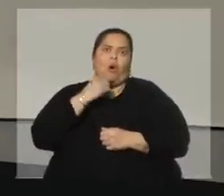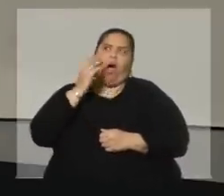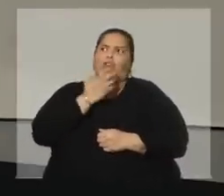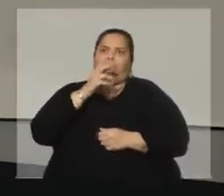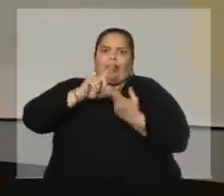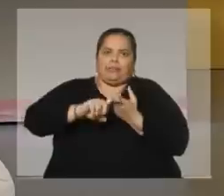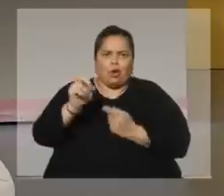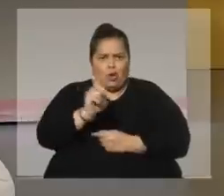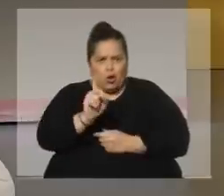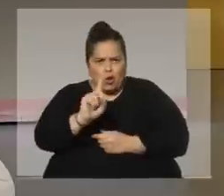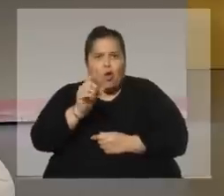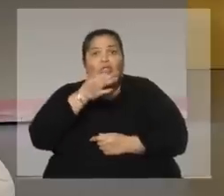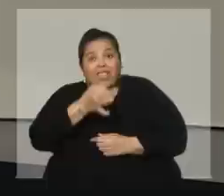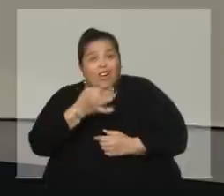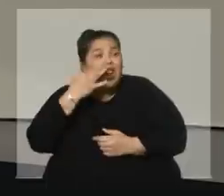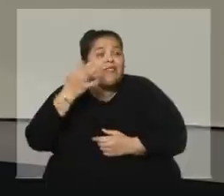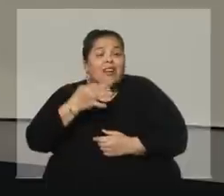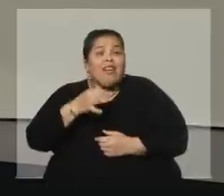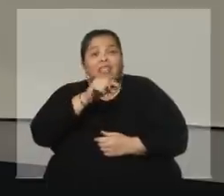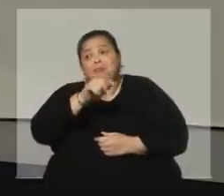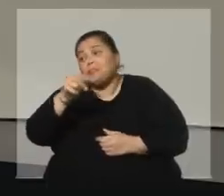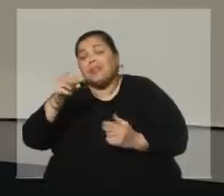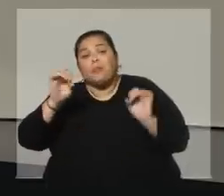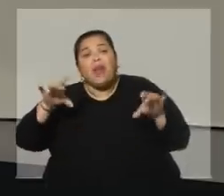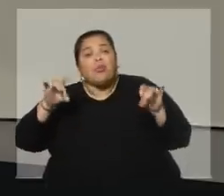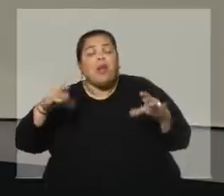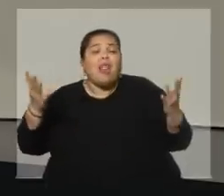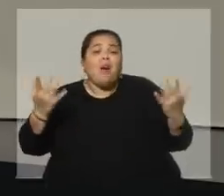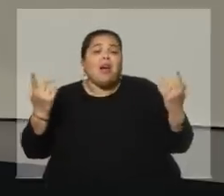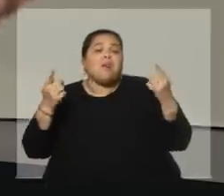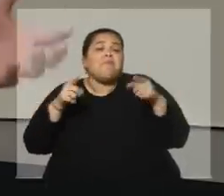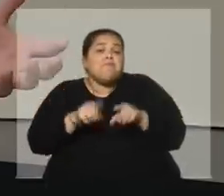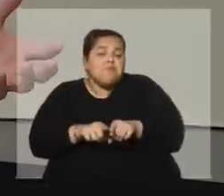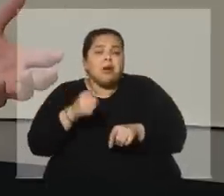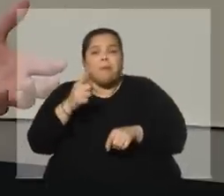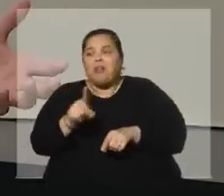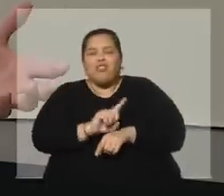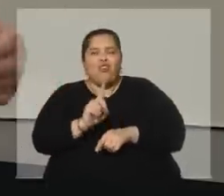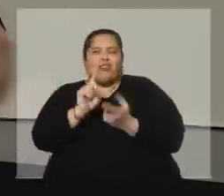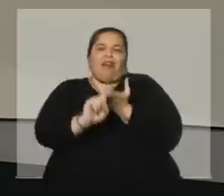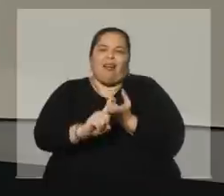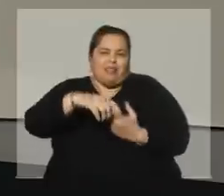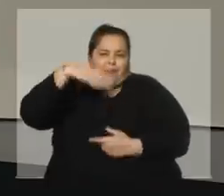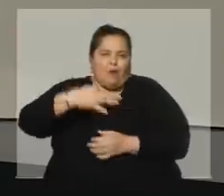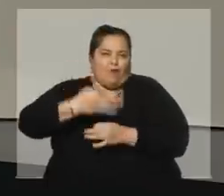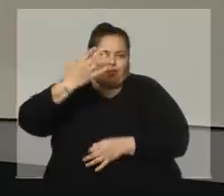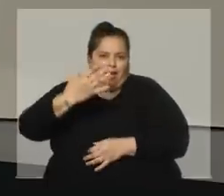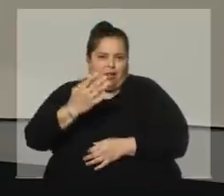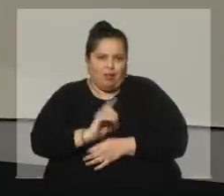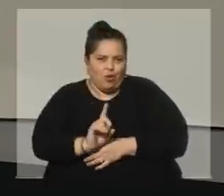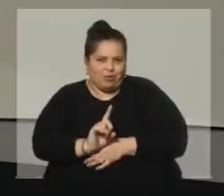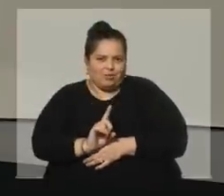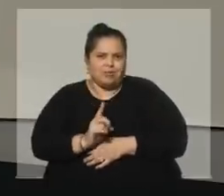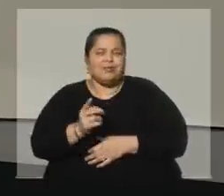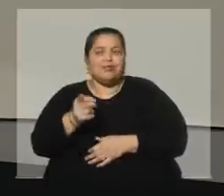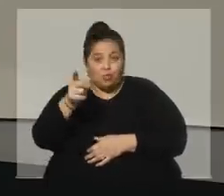hechos reales, de hechos que están ocurriendo. En general es la convivencia sin pasar de pronto por